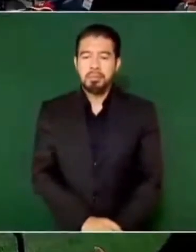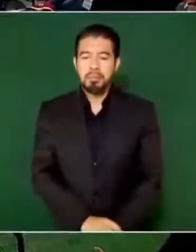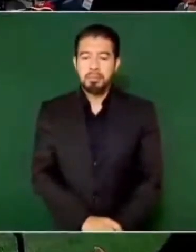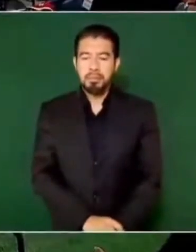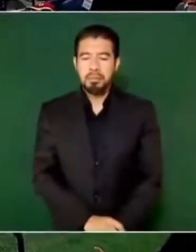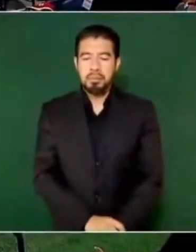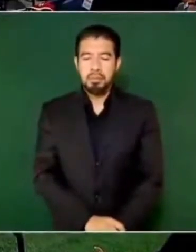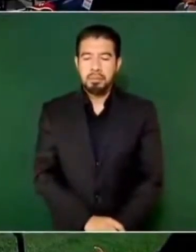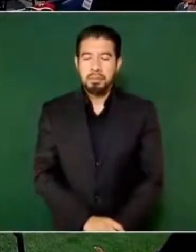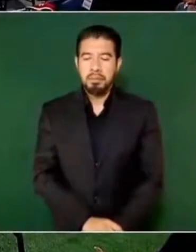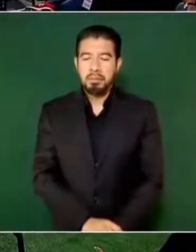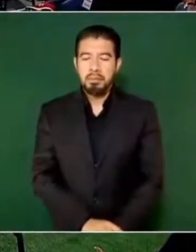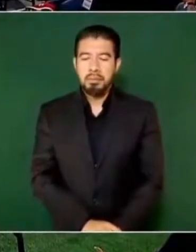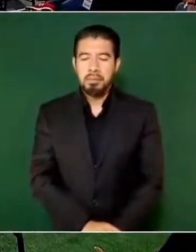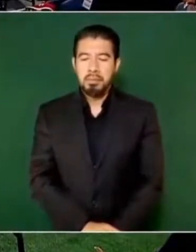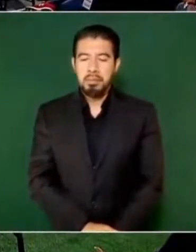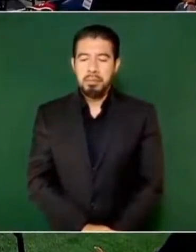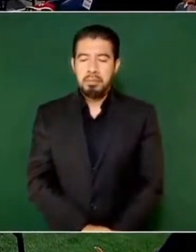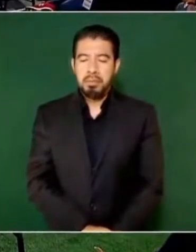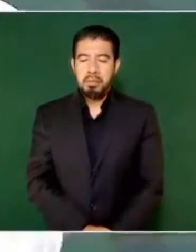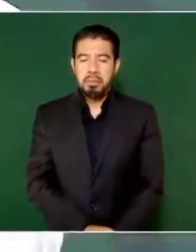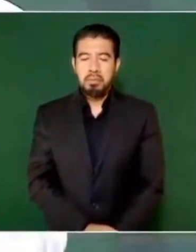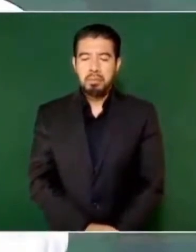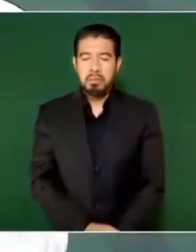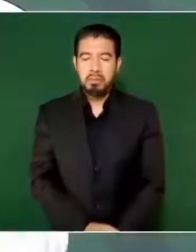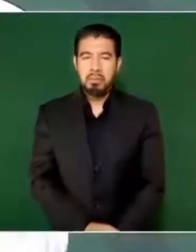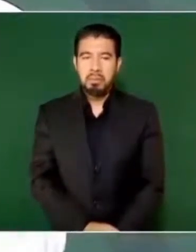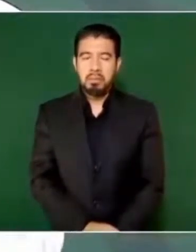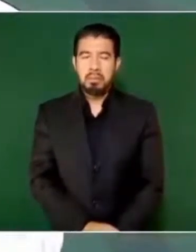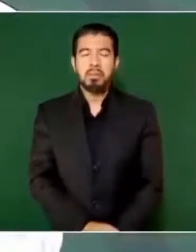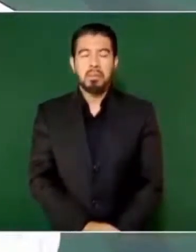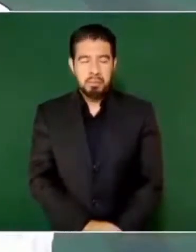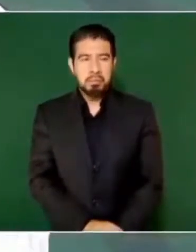y se necesita